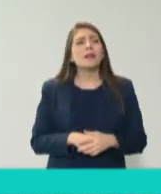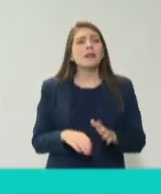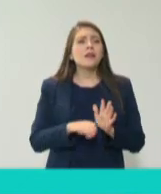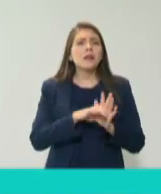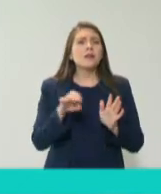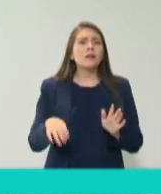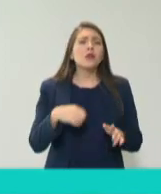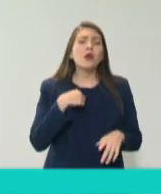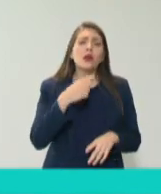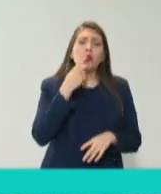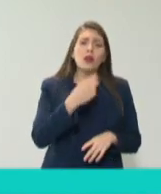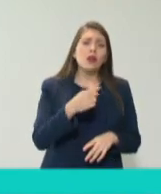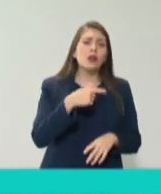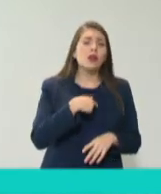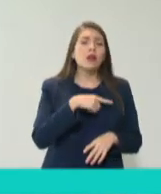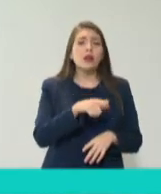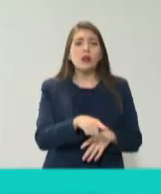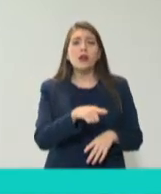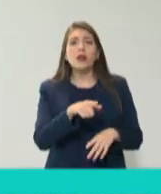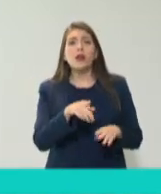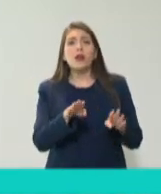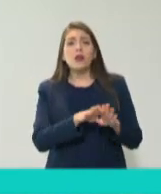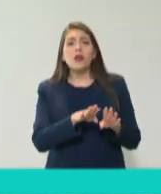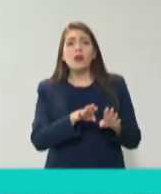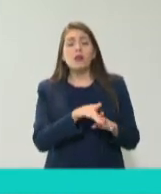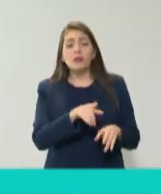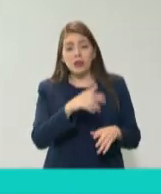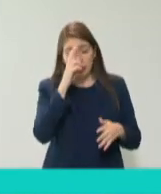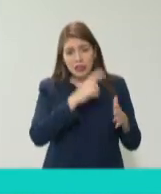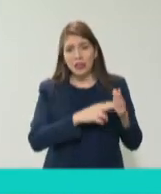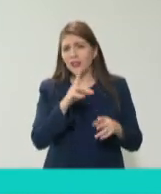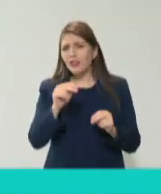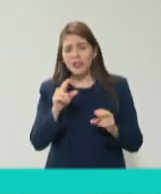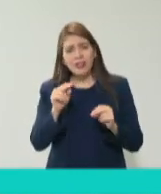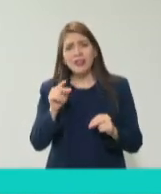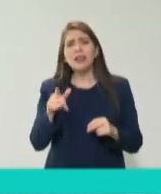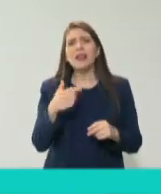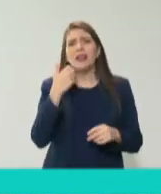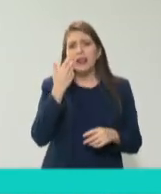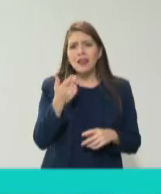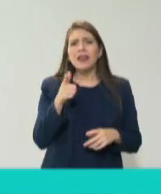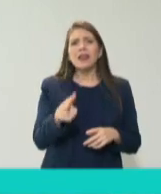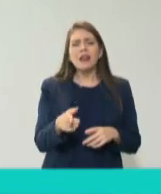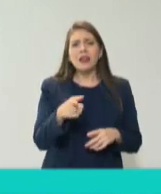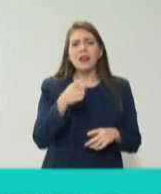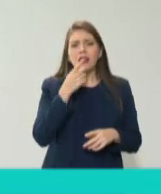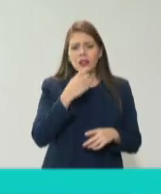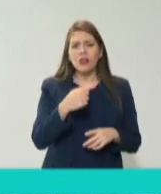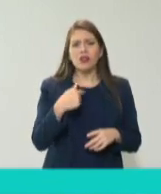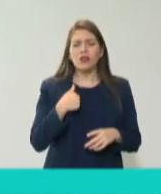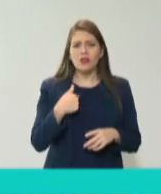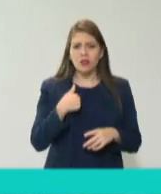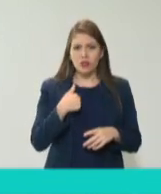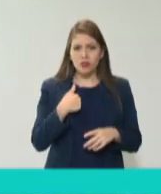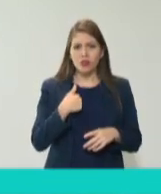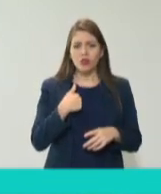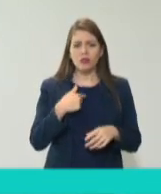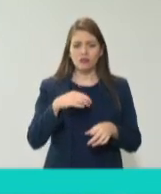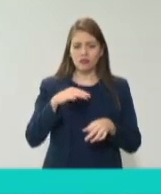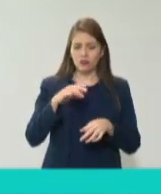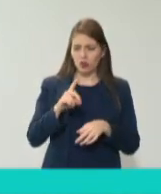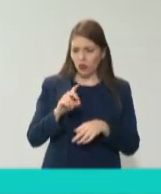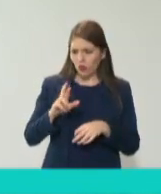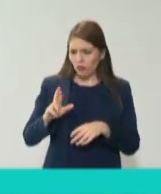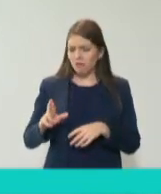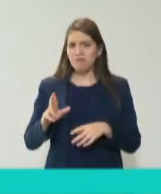soy incorruptible y veamos una persona que no sabemos qué es. A mí me gustaría ver que los mensajes digan, soy un médico incorruptible, soy un abogado